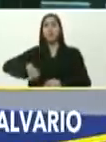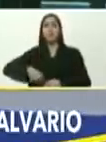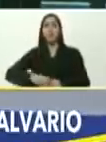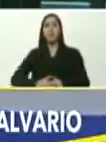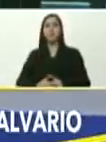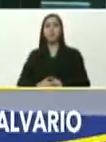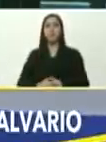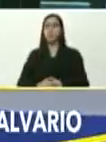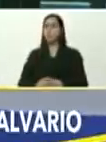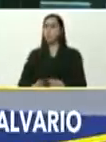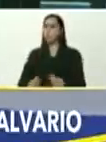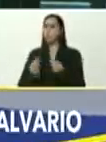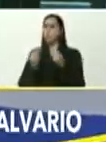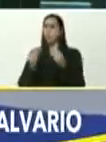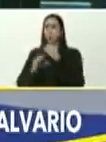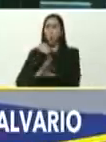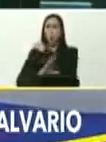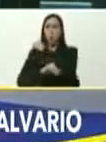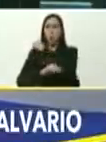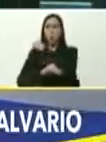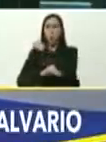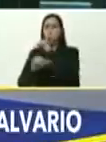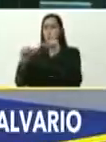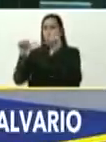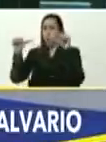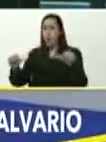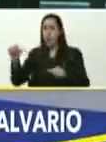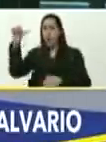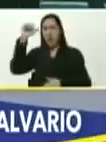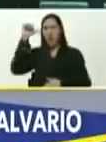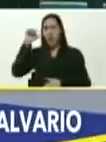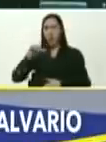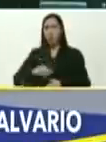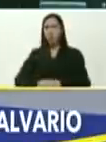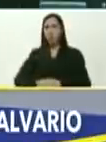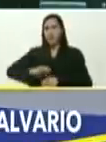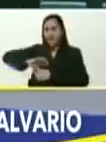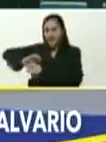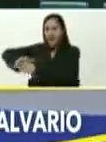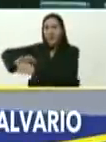hay mucha corrupción, en ese sistema, del paso de llaves,